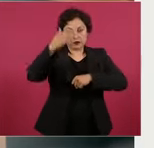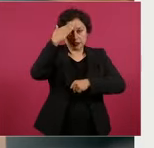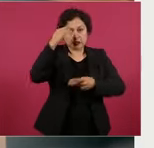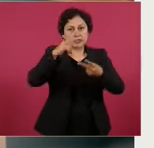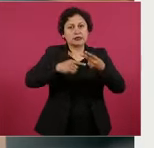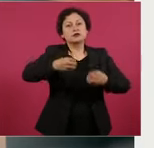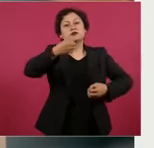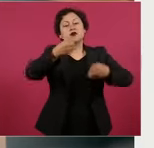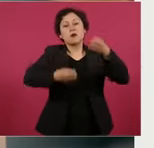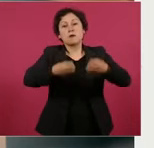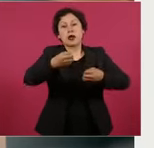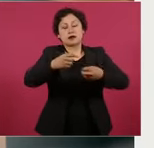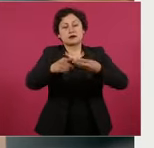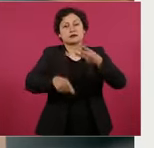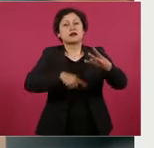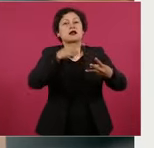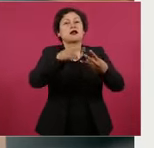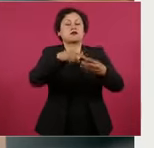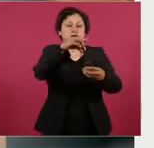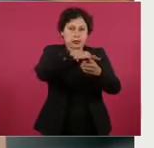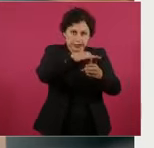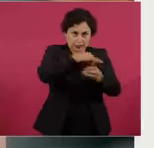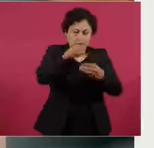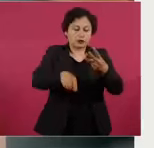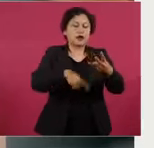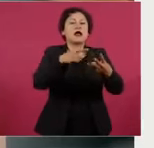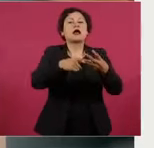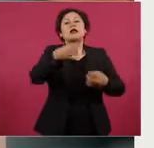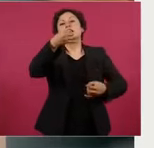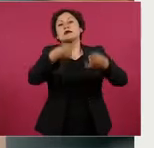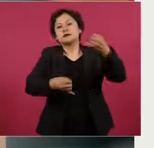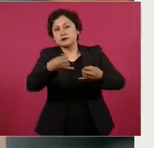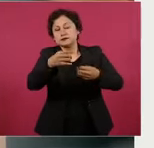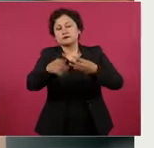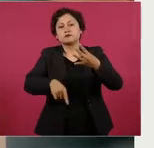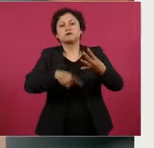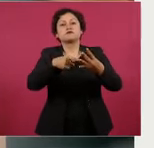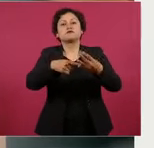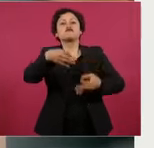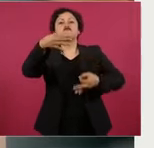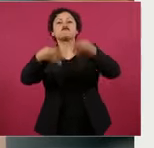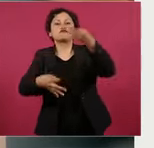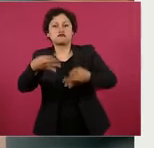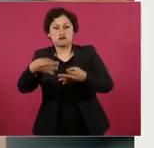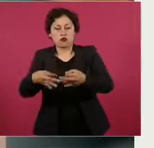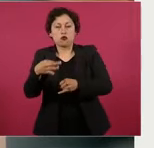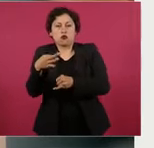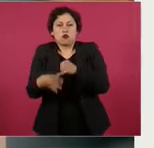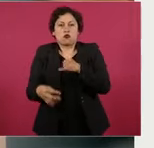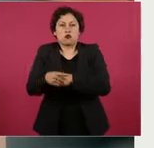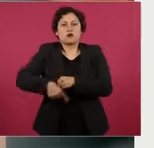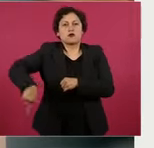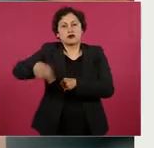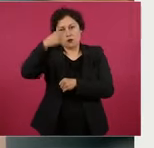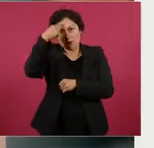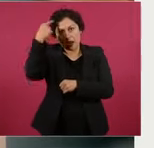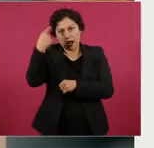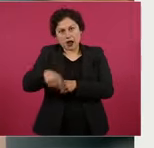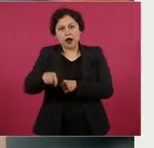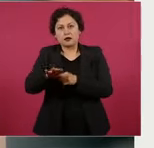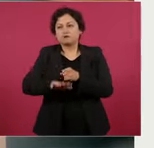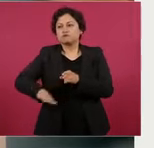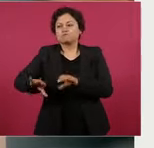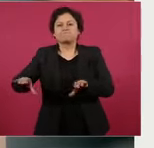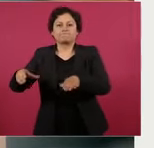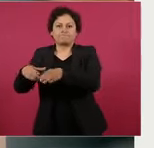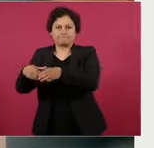y tribunales de disciplina y dos para el caso de magistrados y jueces. Adelante.